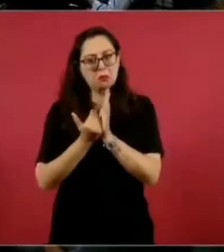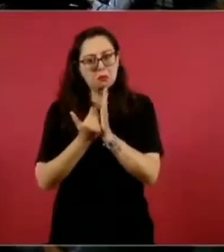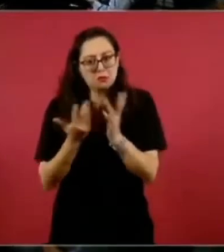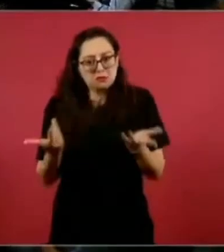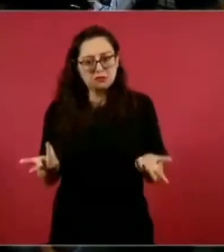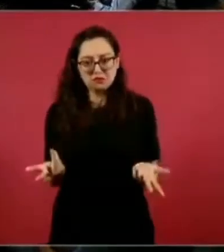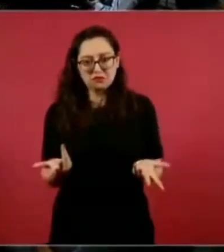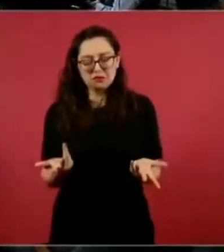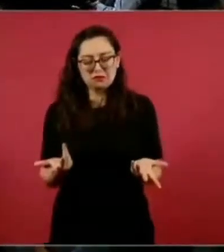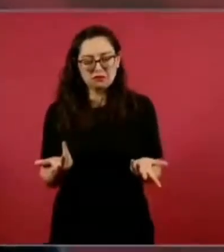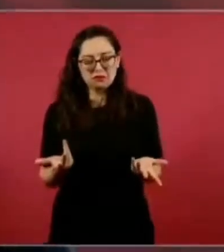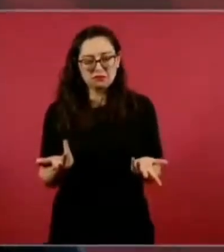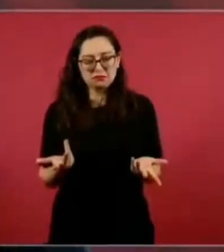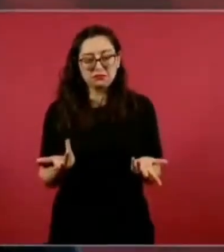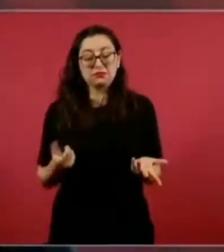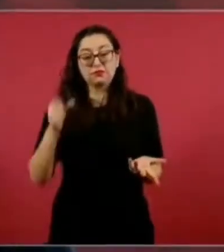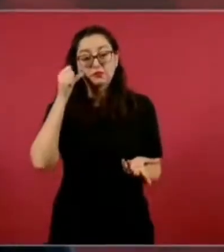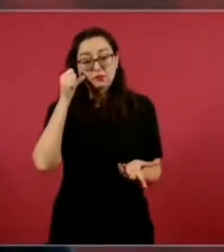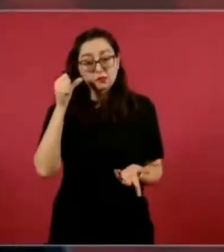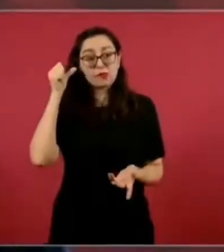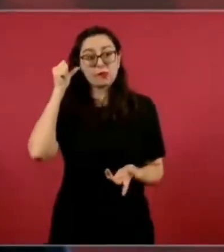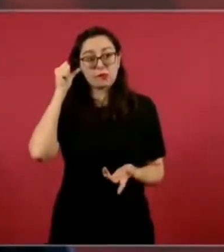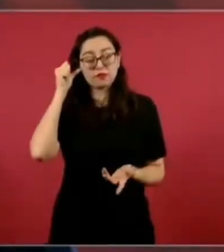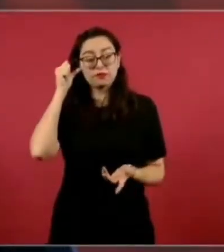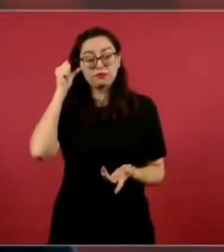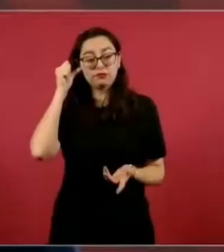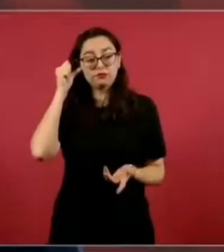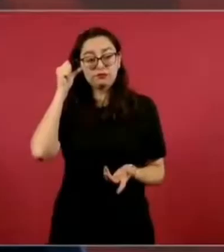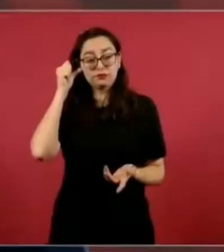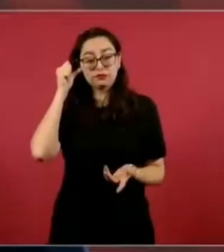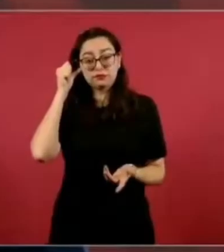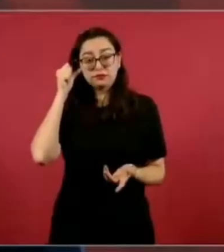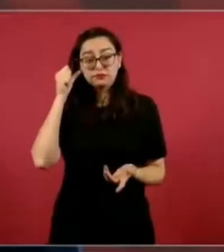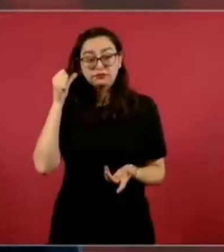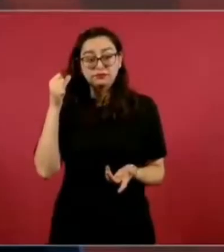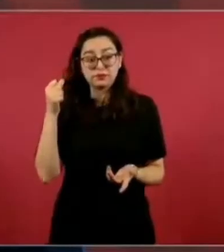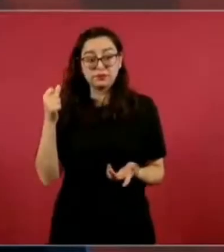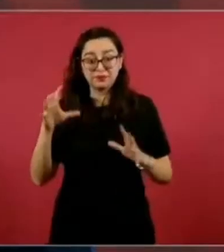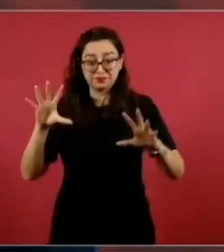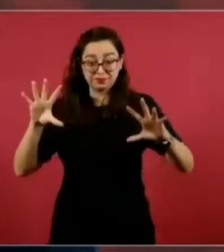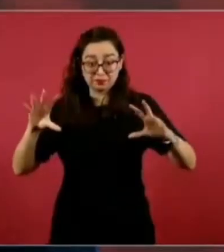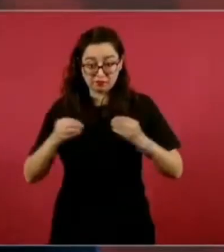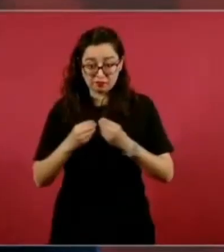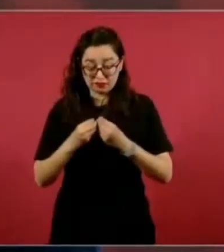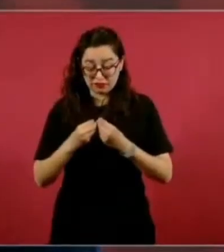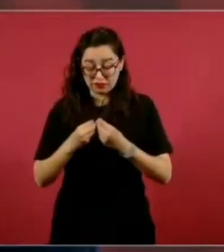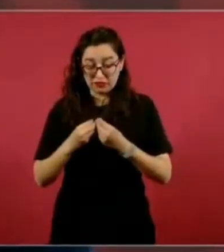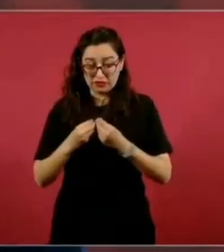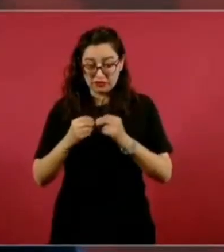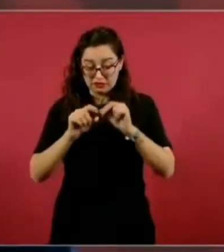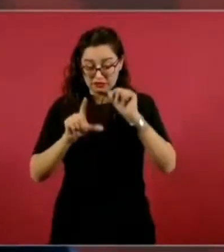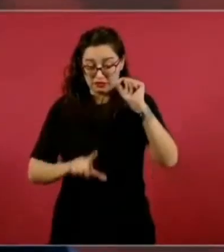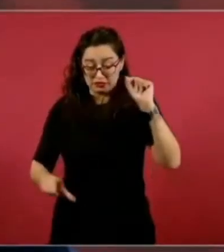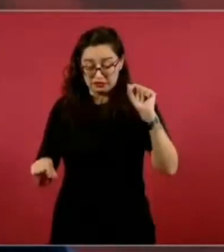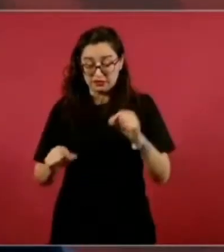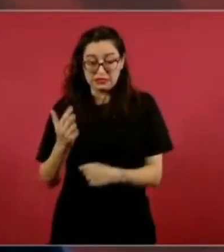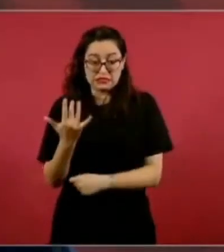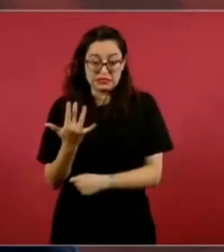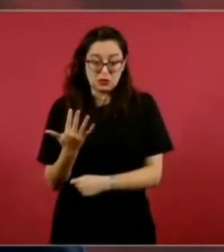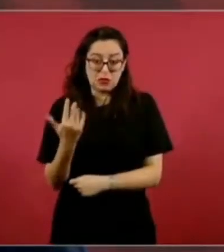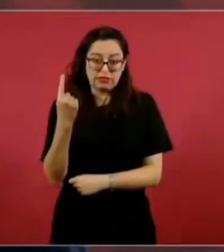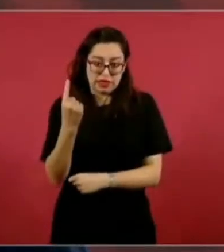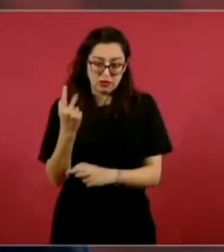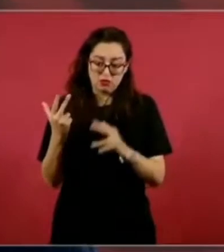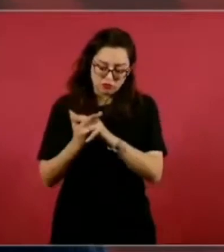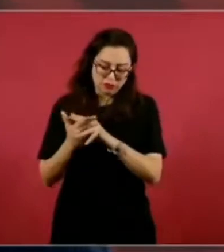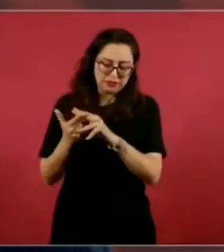de ayer, por ejemplo, hubo 51 homicidios dolosos. Entonces, vamos a seguir